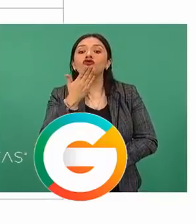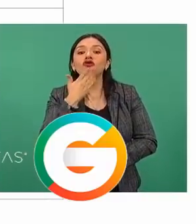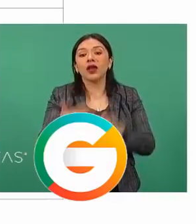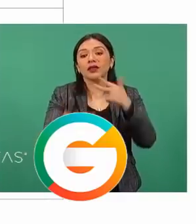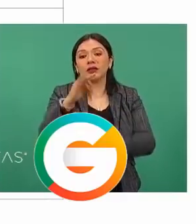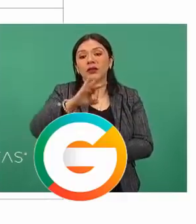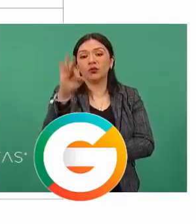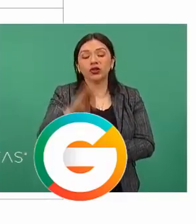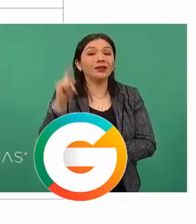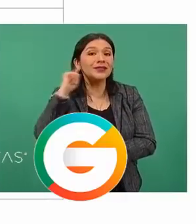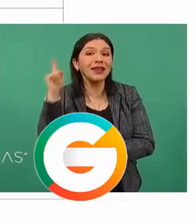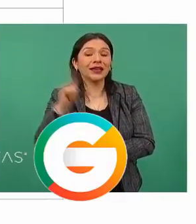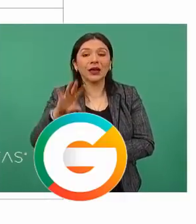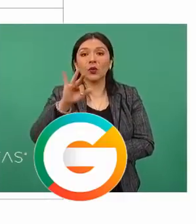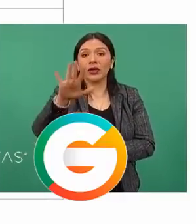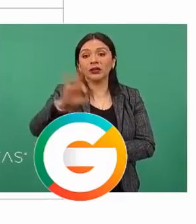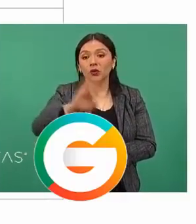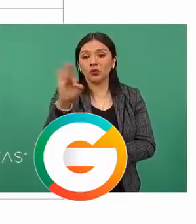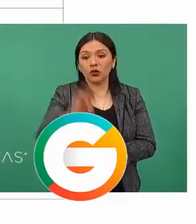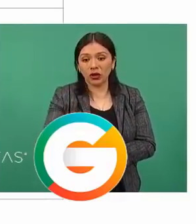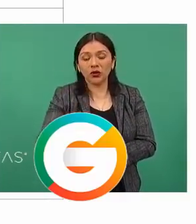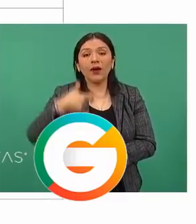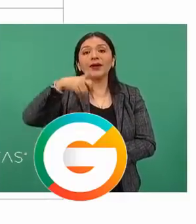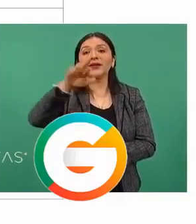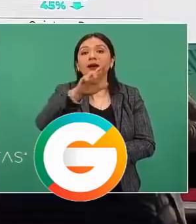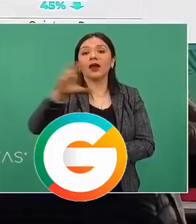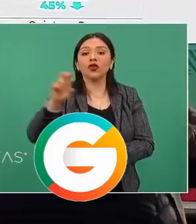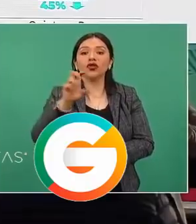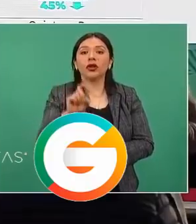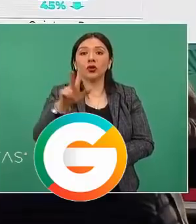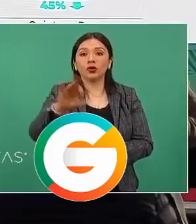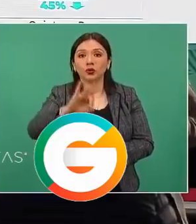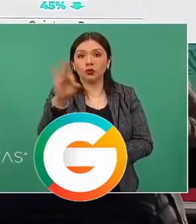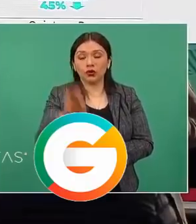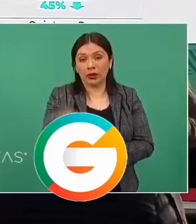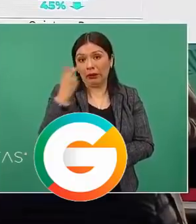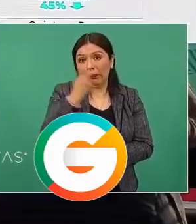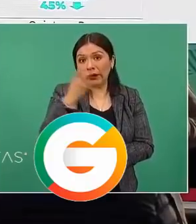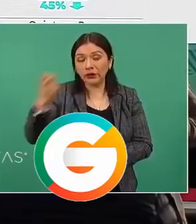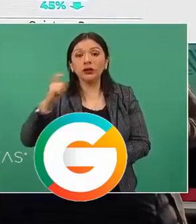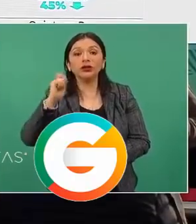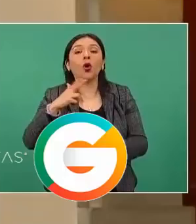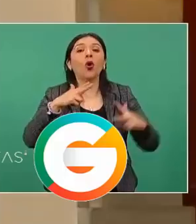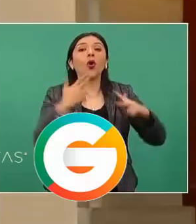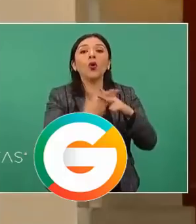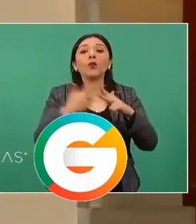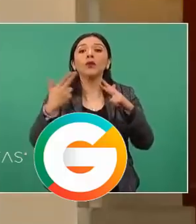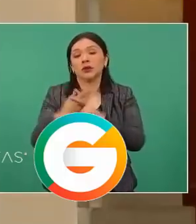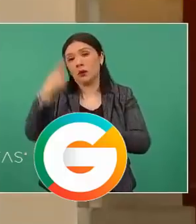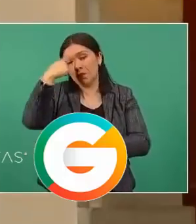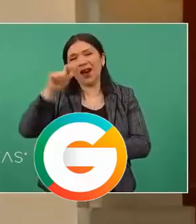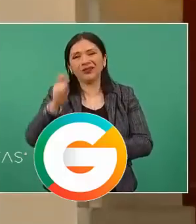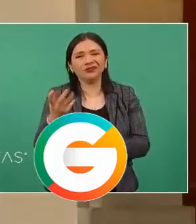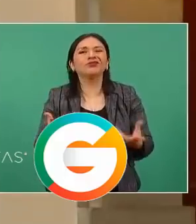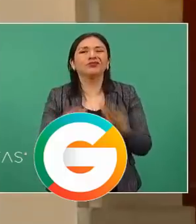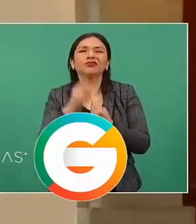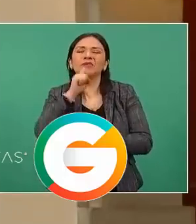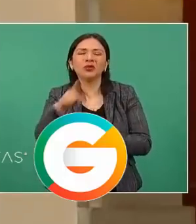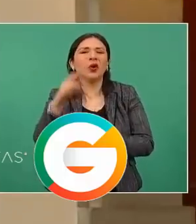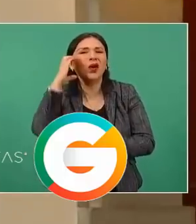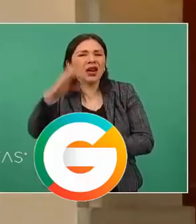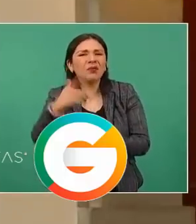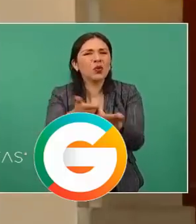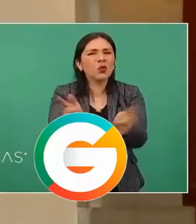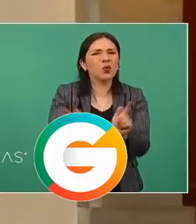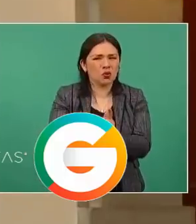45 por ciento, Quintana Roo 38 por ciento. Son homicidios vinculados a delincuencia organizada.